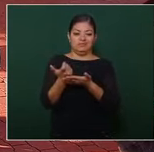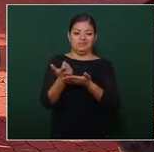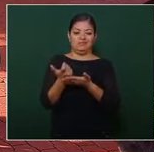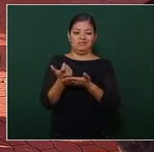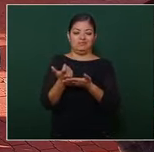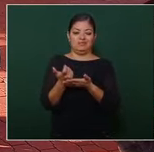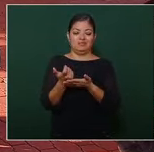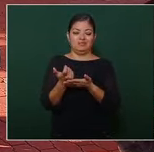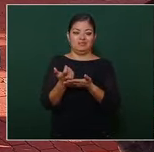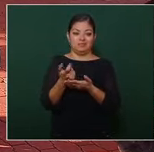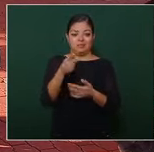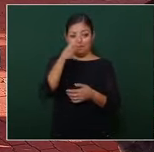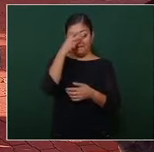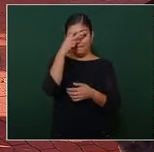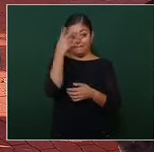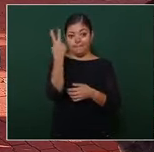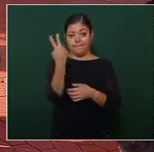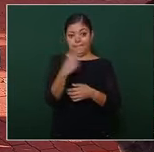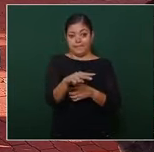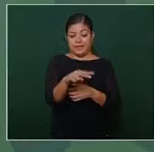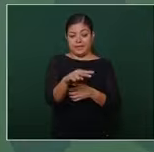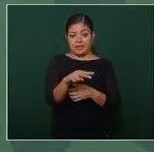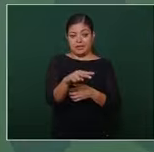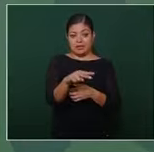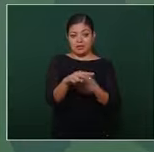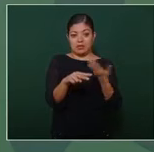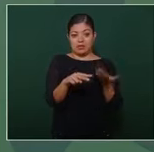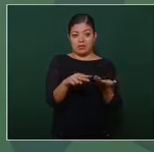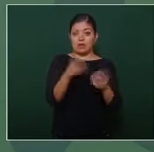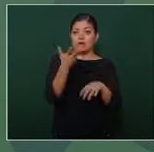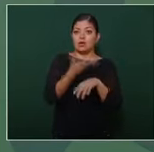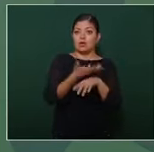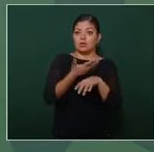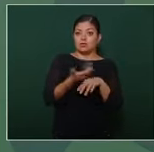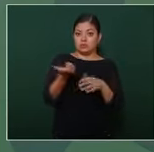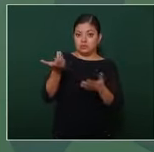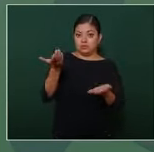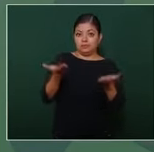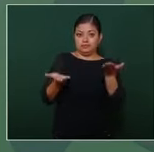de México con Estados Unidos